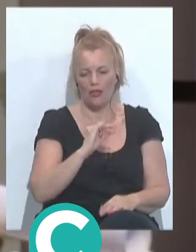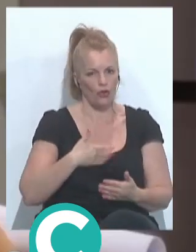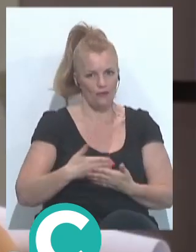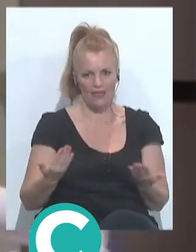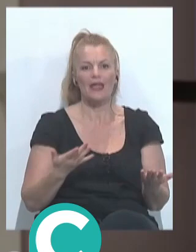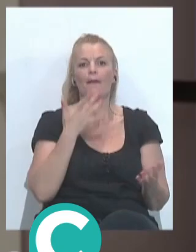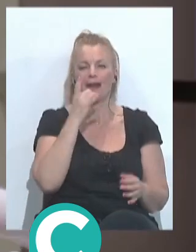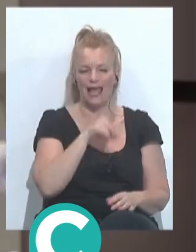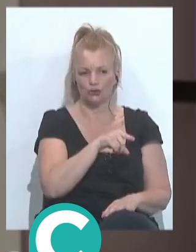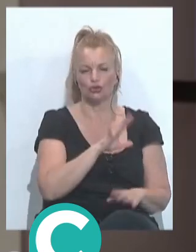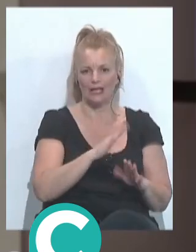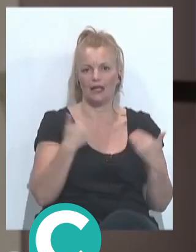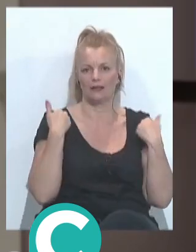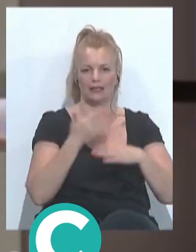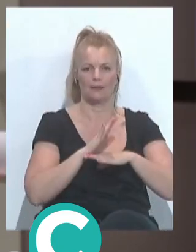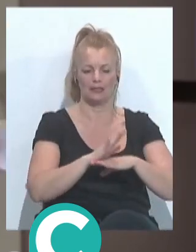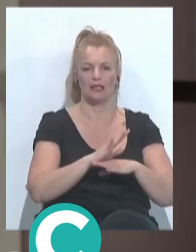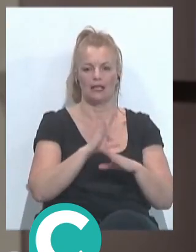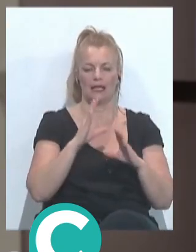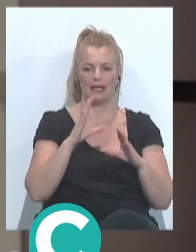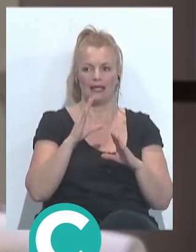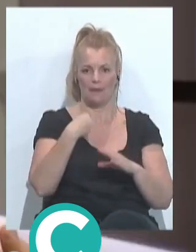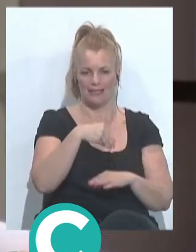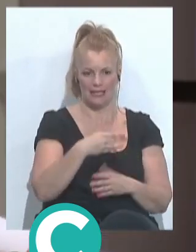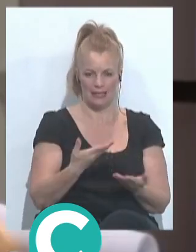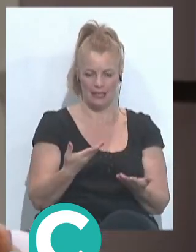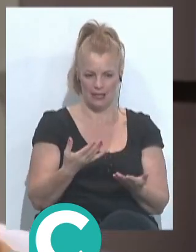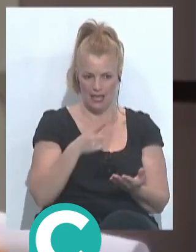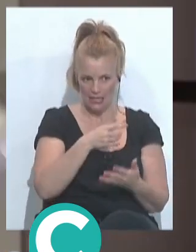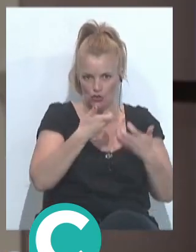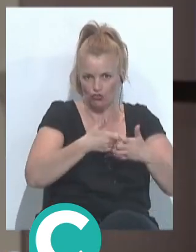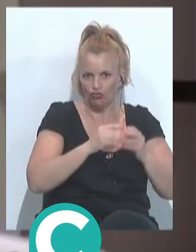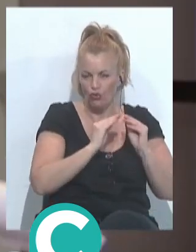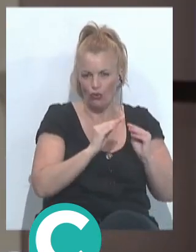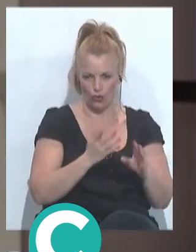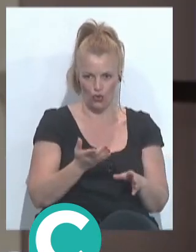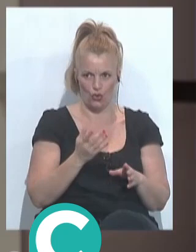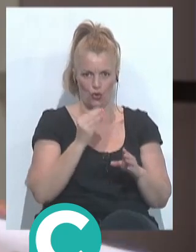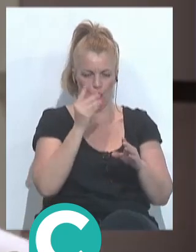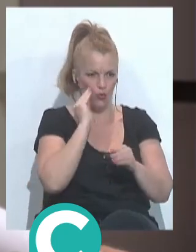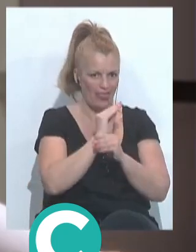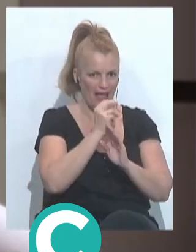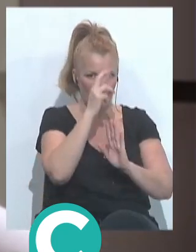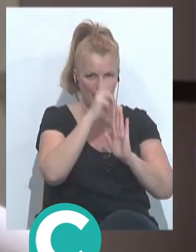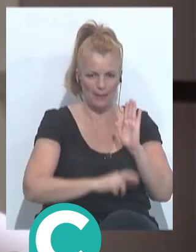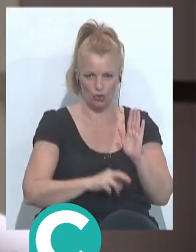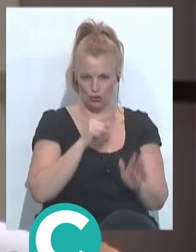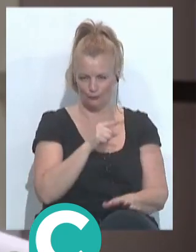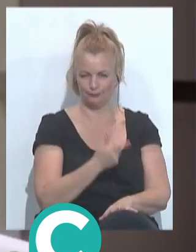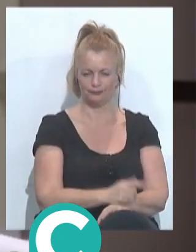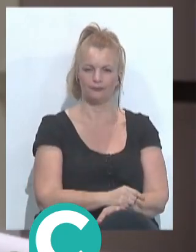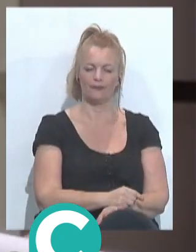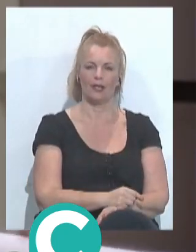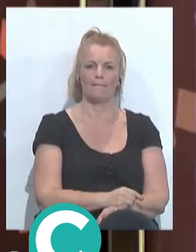Para eso está el presidente. que si el presidente no elegía el equipo, ¿qué función va a tener el presidente? Más allá de cuidar el reglamento y estar en el parco. Sí, porque, claro.